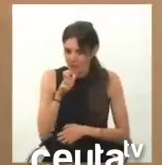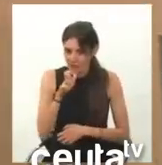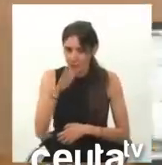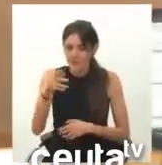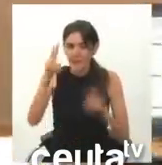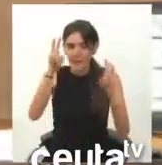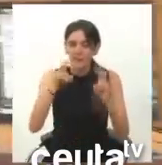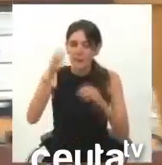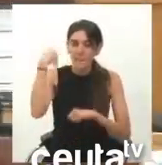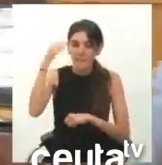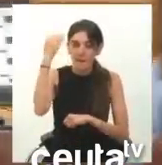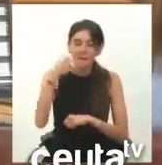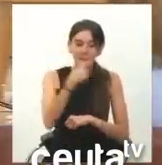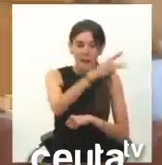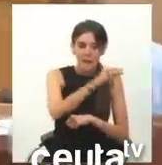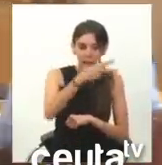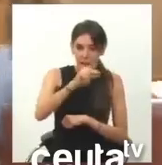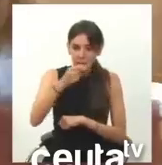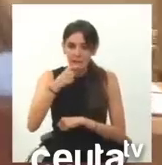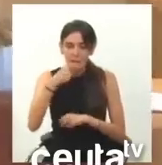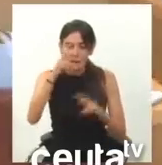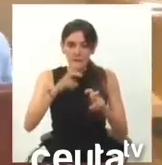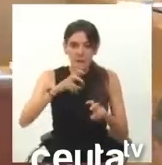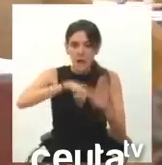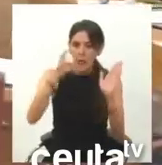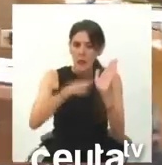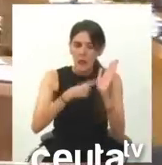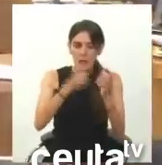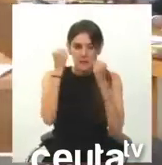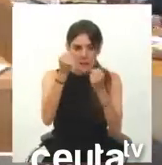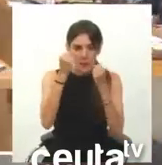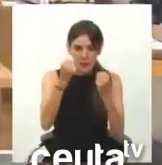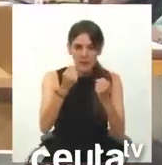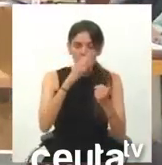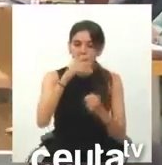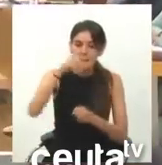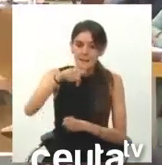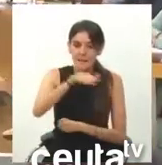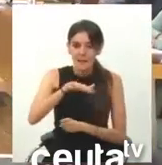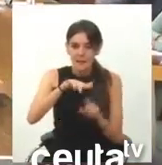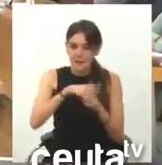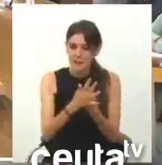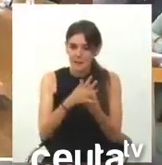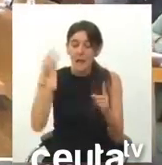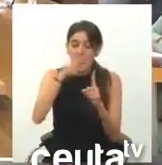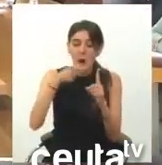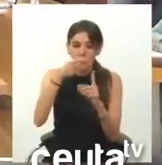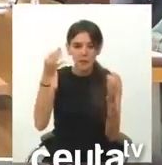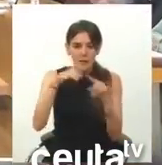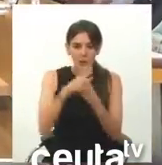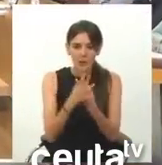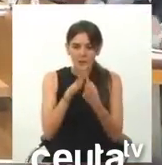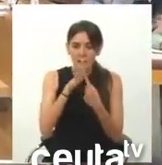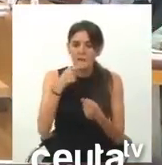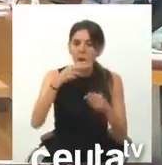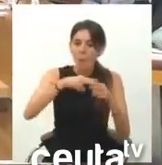Respecto a Marruecos, niega continuamente la soberanía de esta tierra y le ha servido para sacar rédito